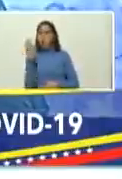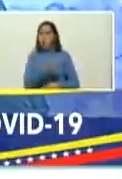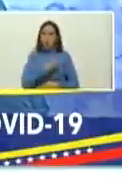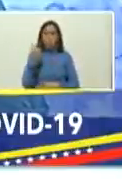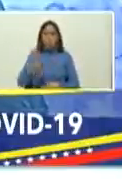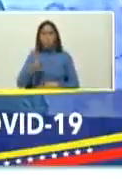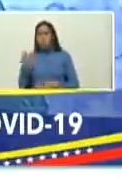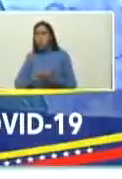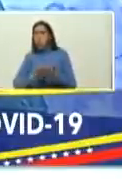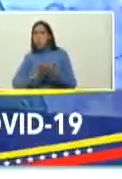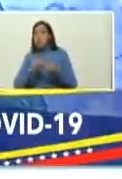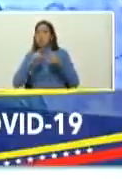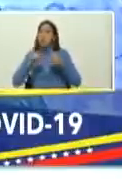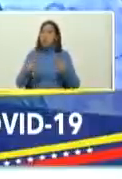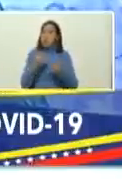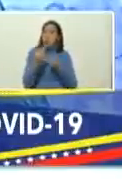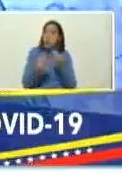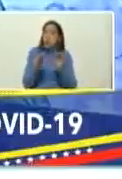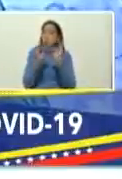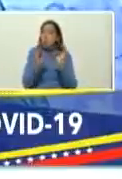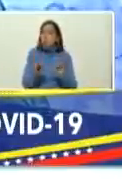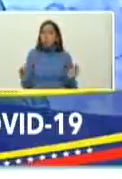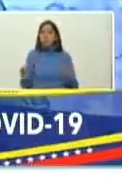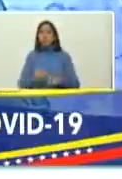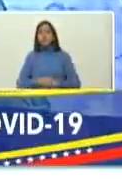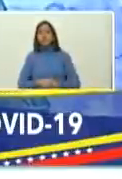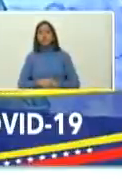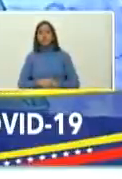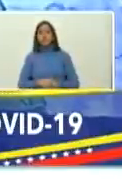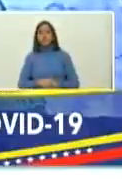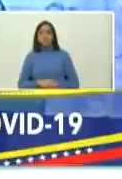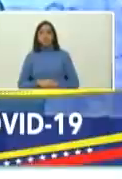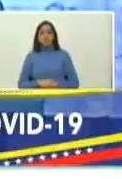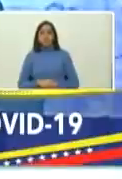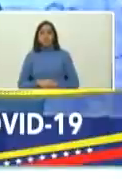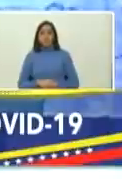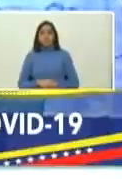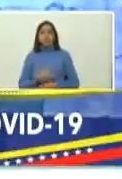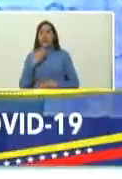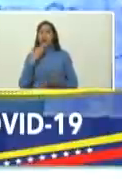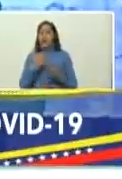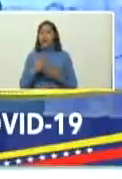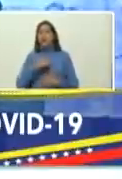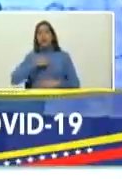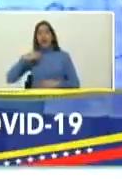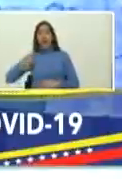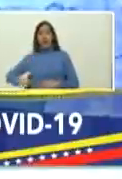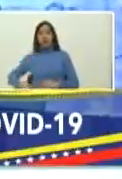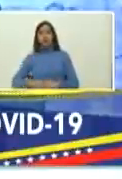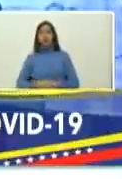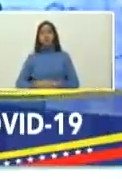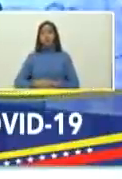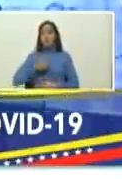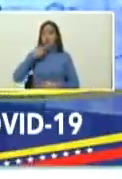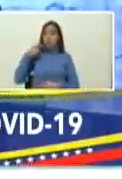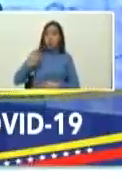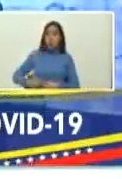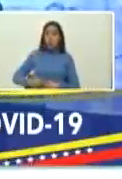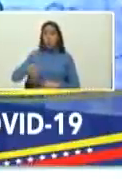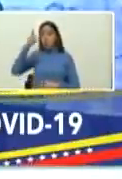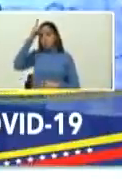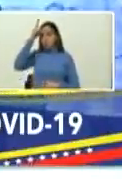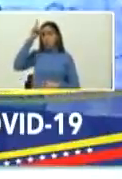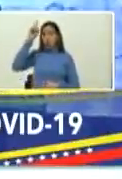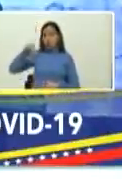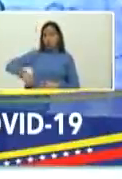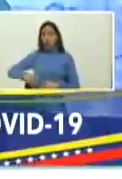resuelto pero quien sabe de que forma gracias a China a Rusia a Turquía